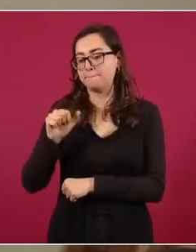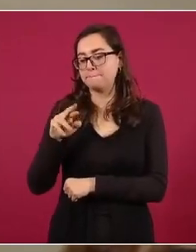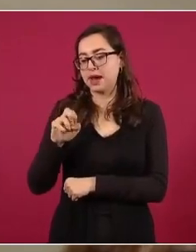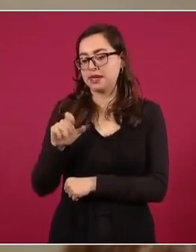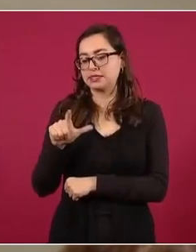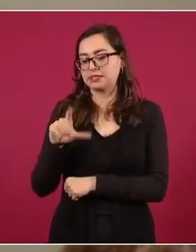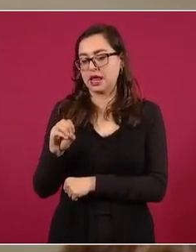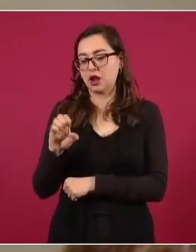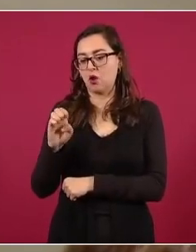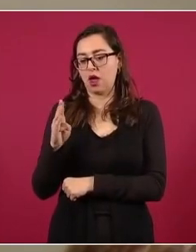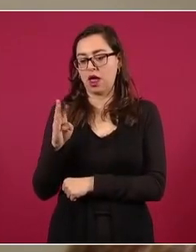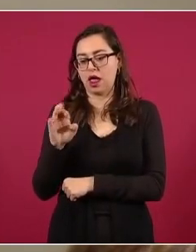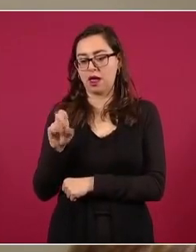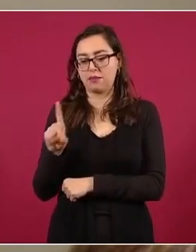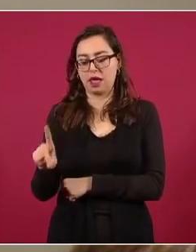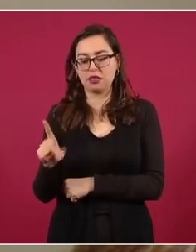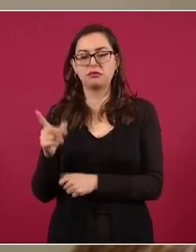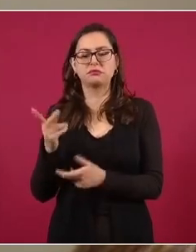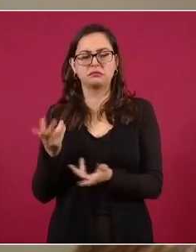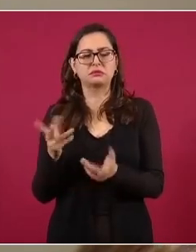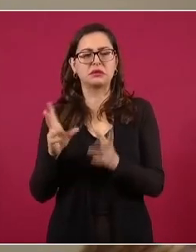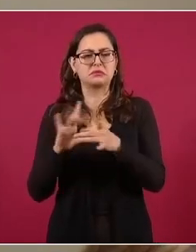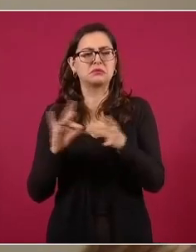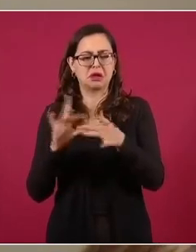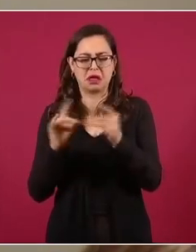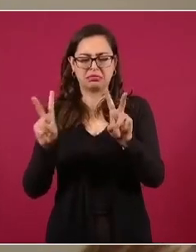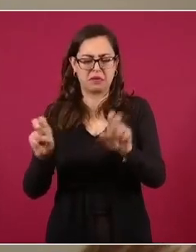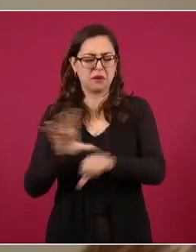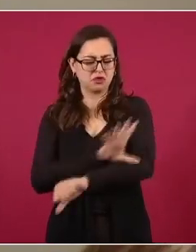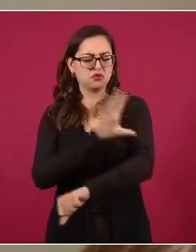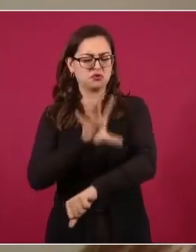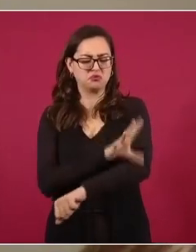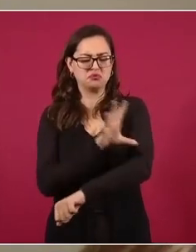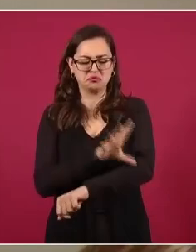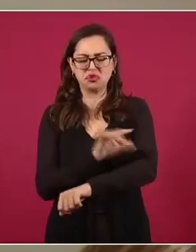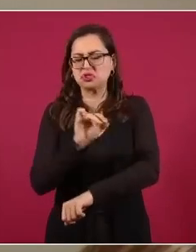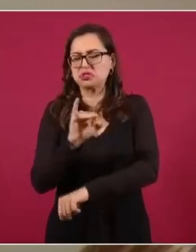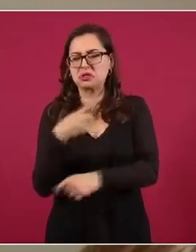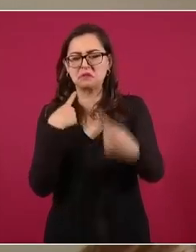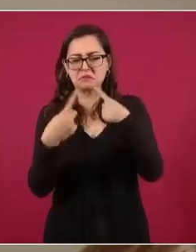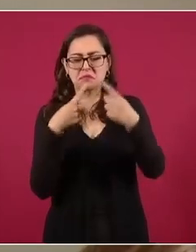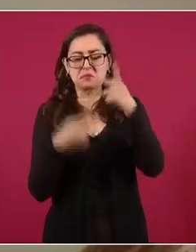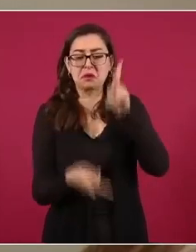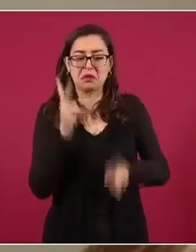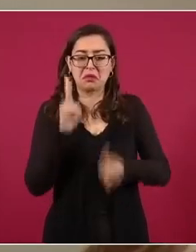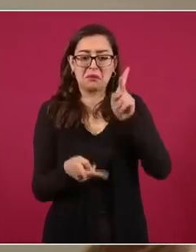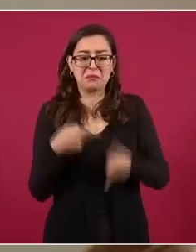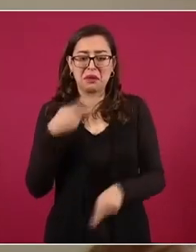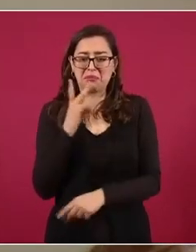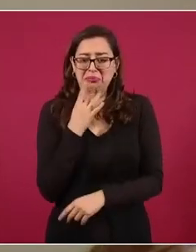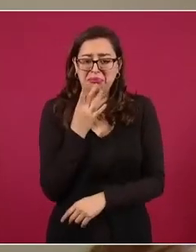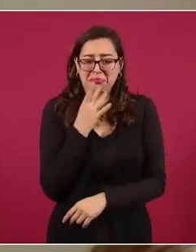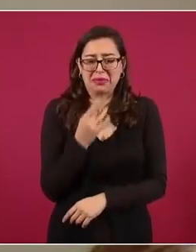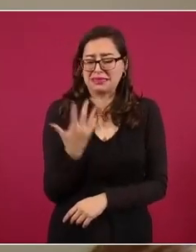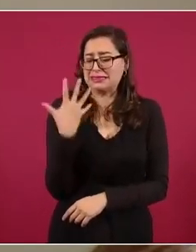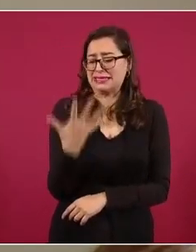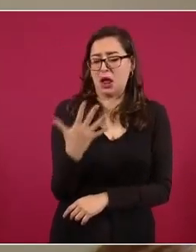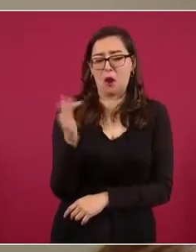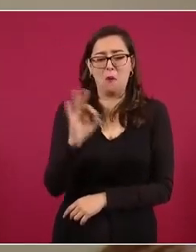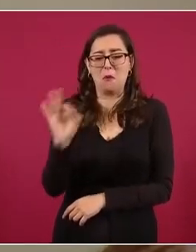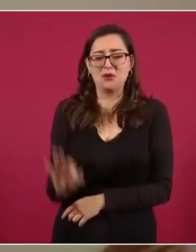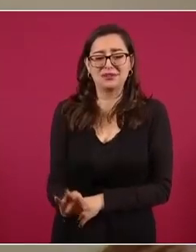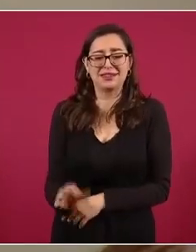5 por ciento de toda la conversación. Si nos puede decir de ese 5 por ciento, ¿en qué sentido fue esta conversación con el